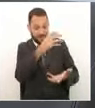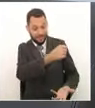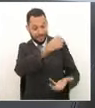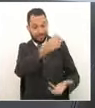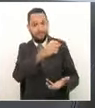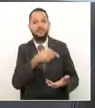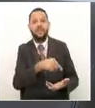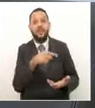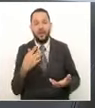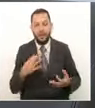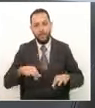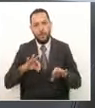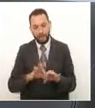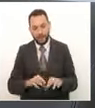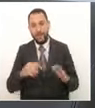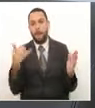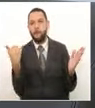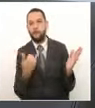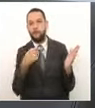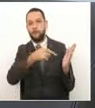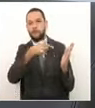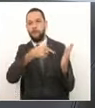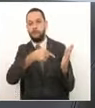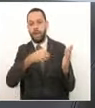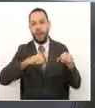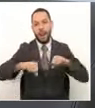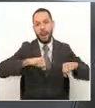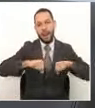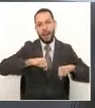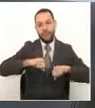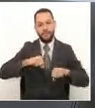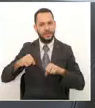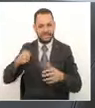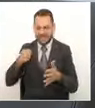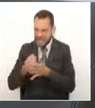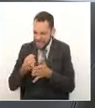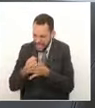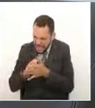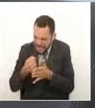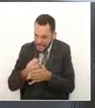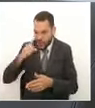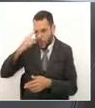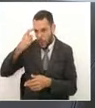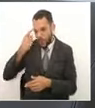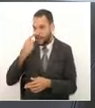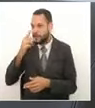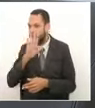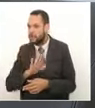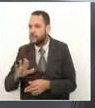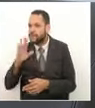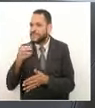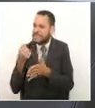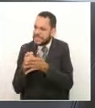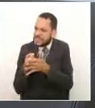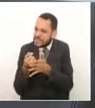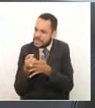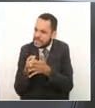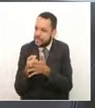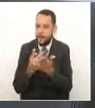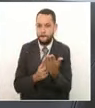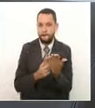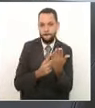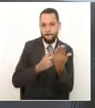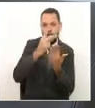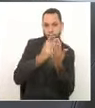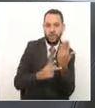televidentes que ahí se encuentra reflejada una gestión que el gobernador ha venido adelantando a nivel nacional para un proyecto que muy seguramente va